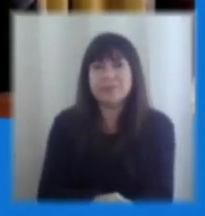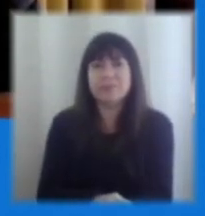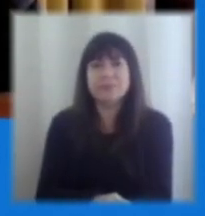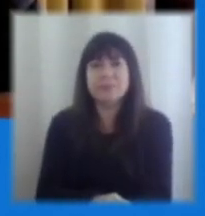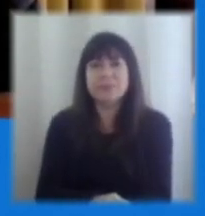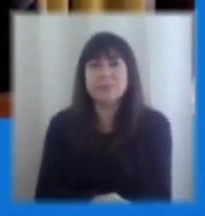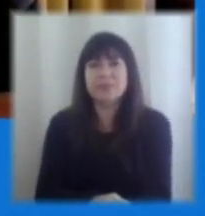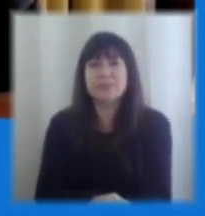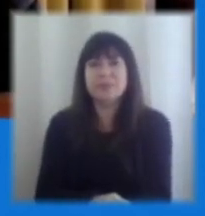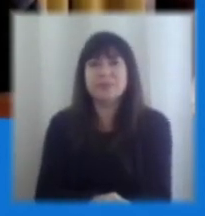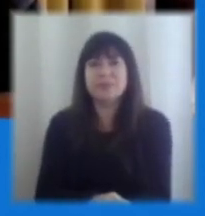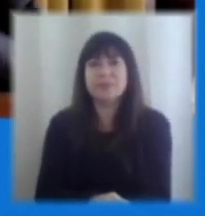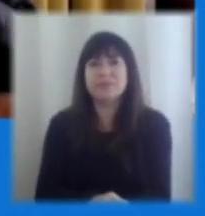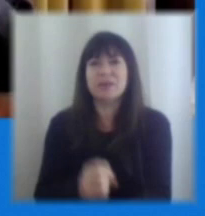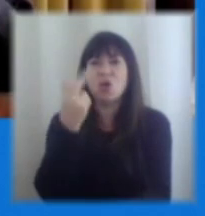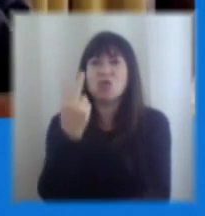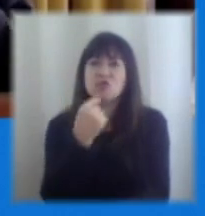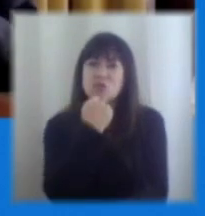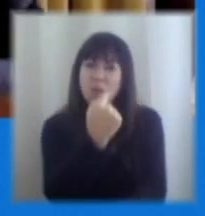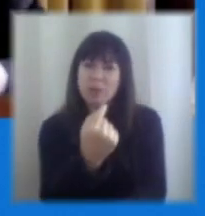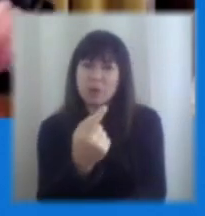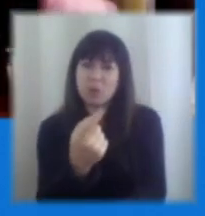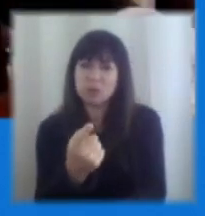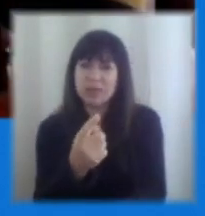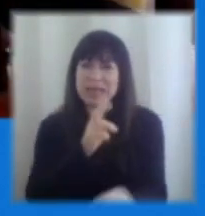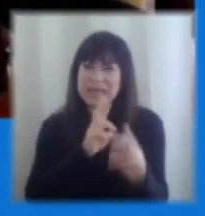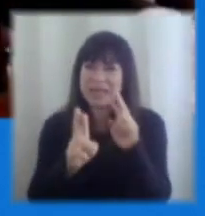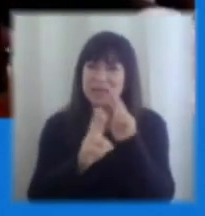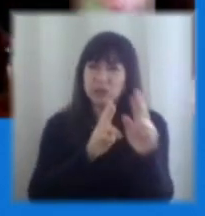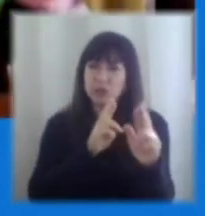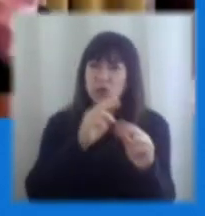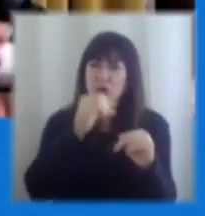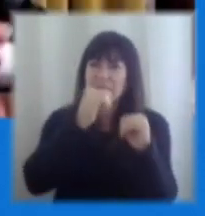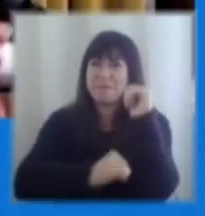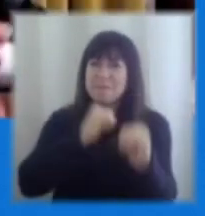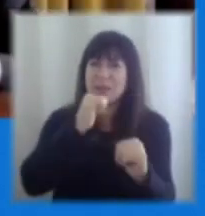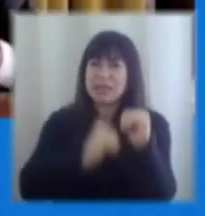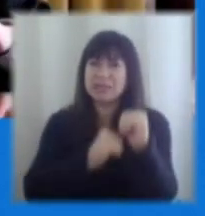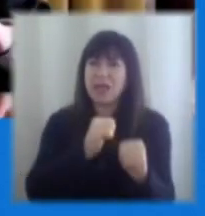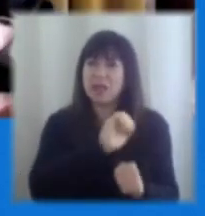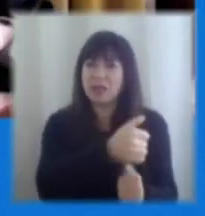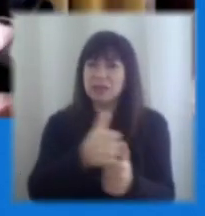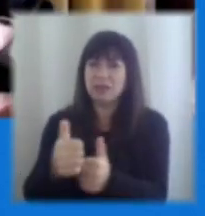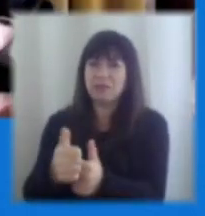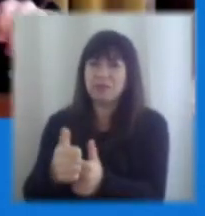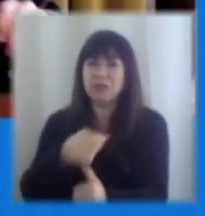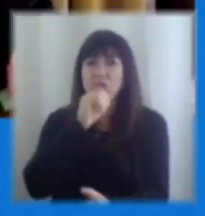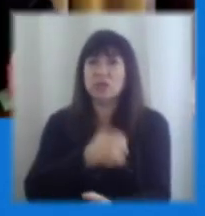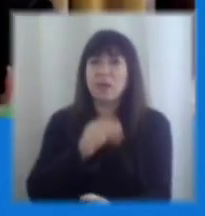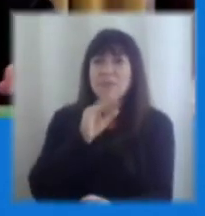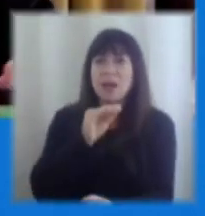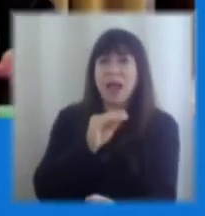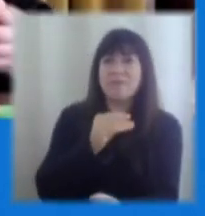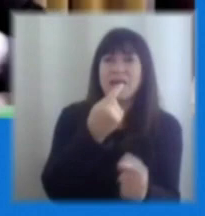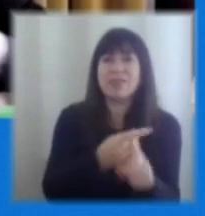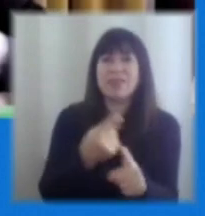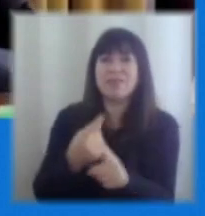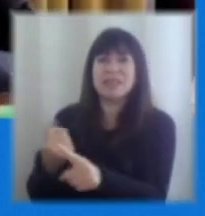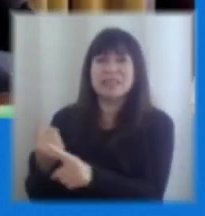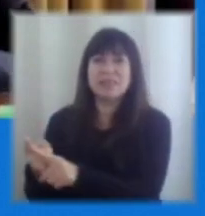las dos preguntas son una en relación a la empresa y el desafío de siempre se habla del desafío de diversificar la economía y